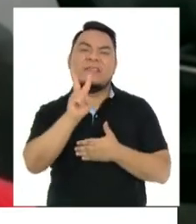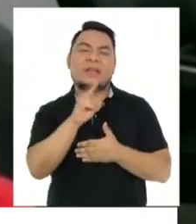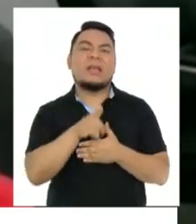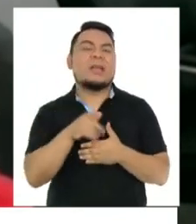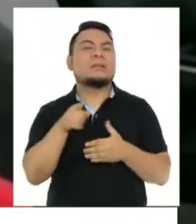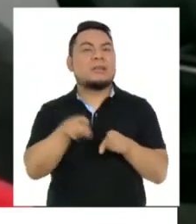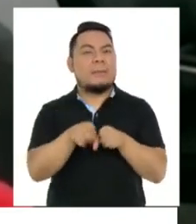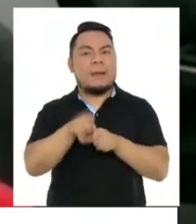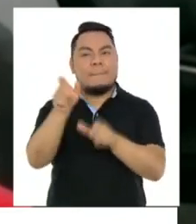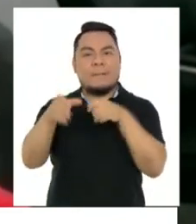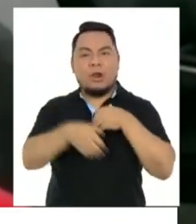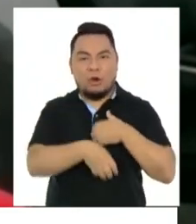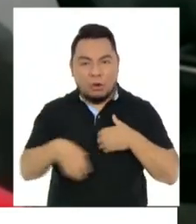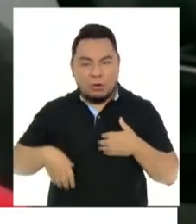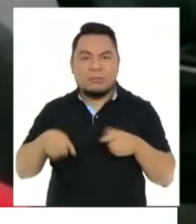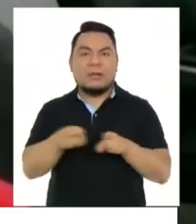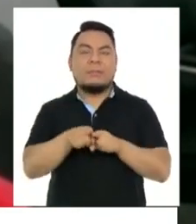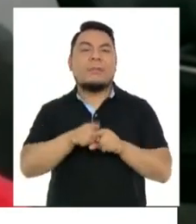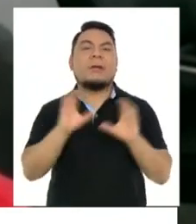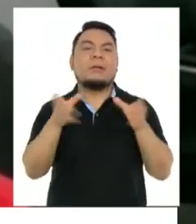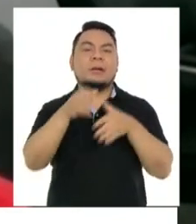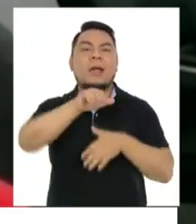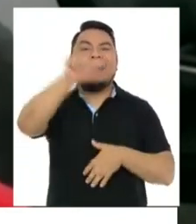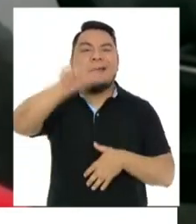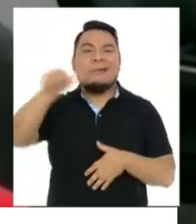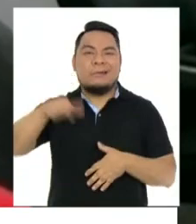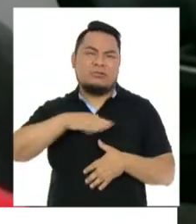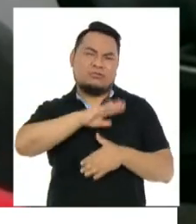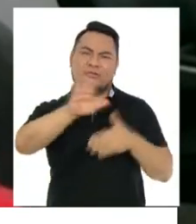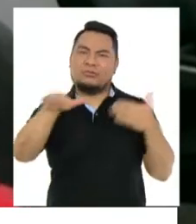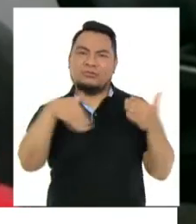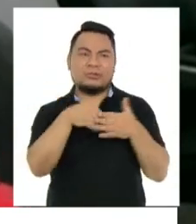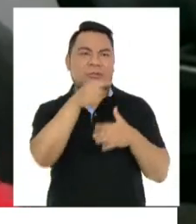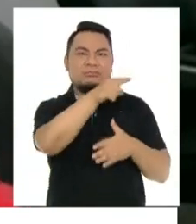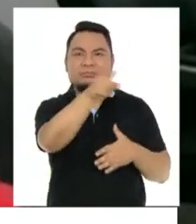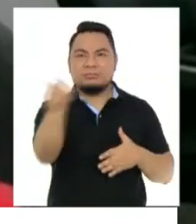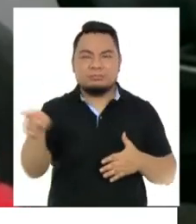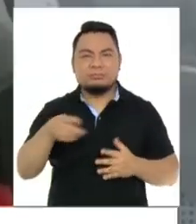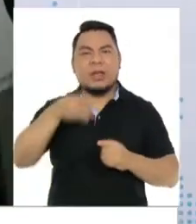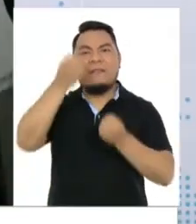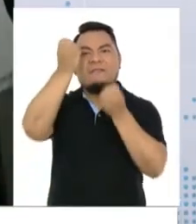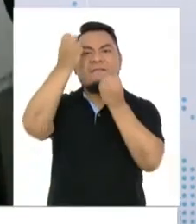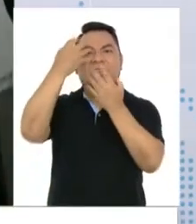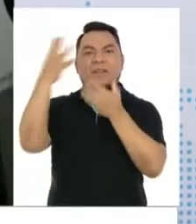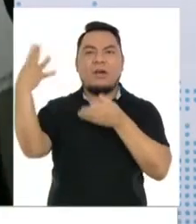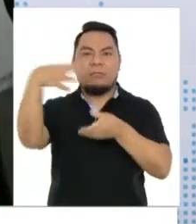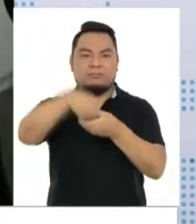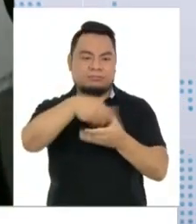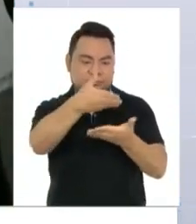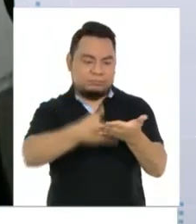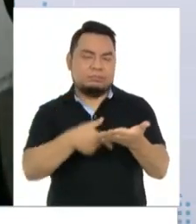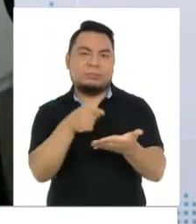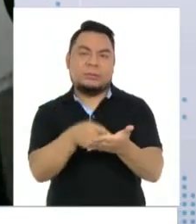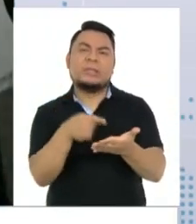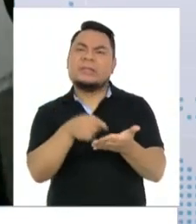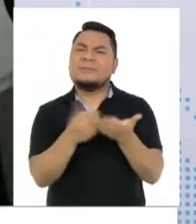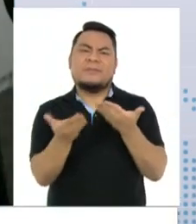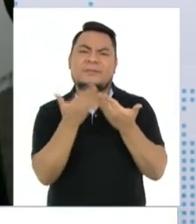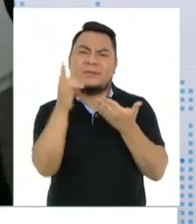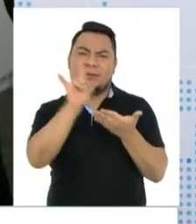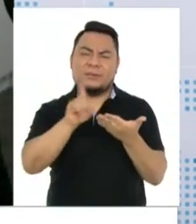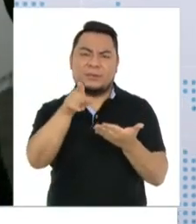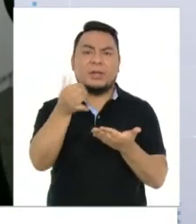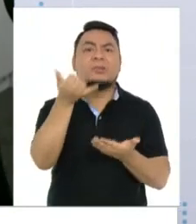congresal y parlamento andino. Es una herramienta muy sencilla de usar porque la ventaja es que nosotros con el celular